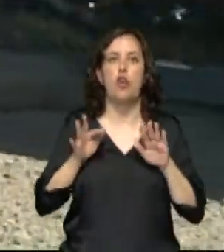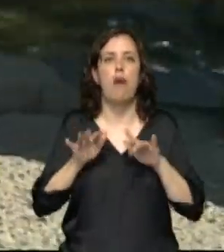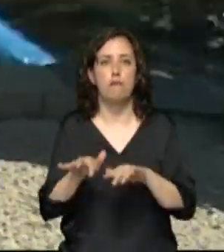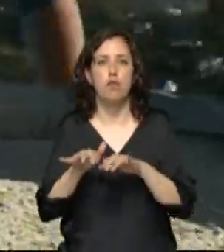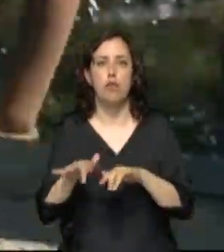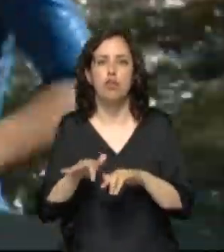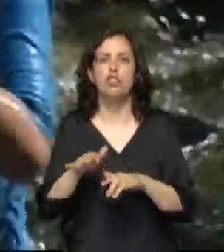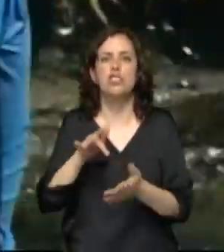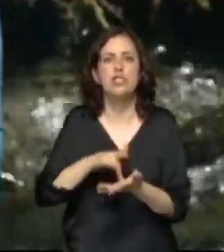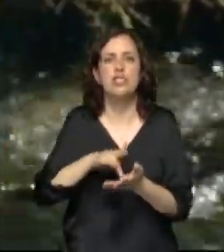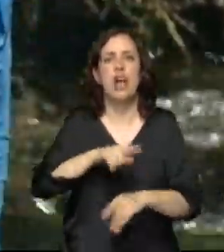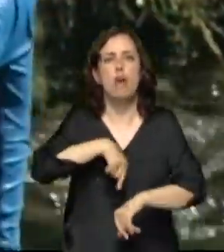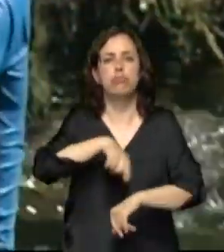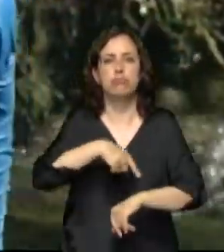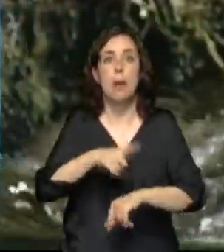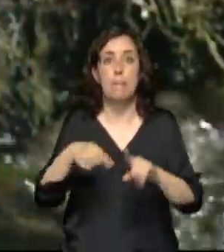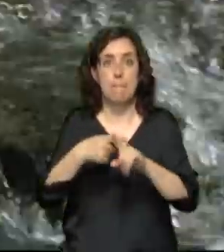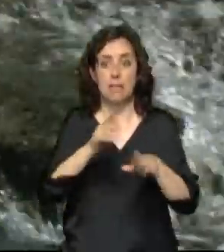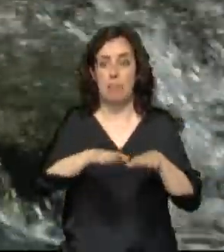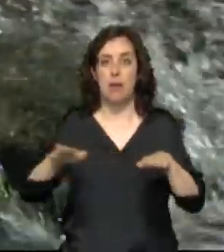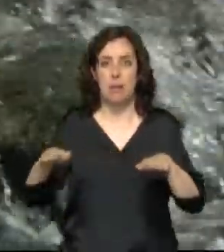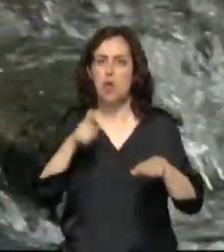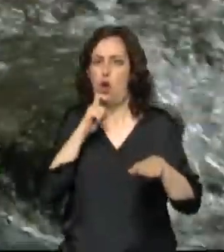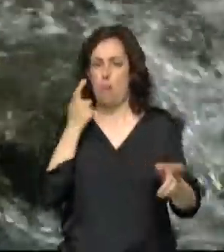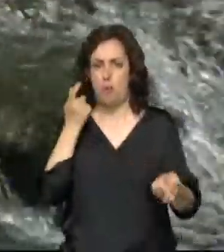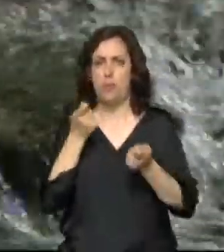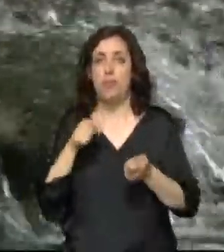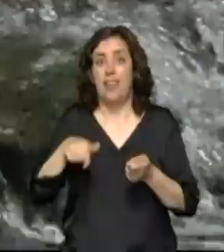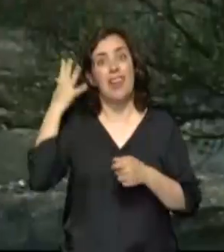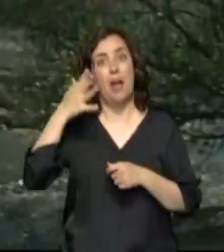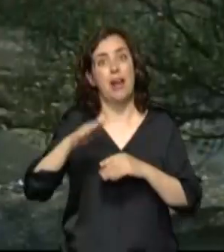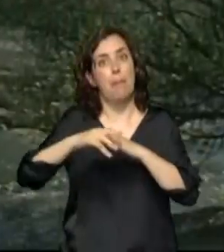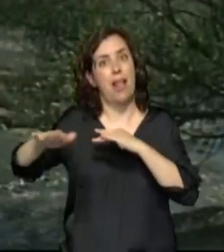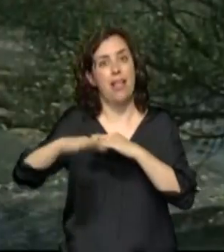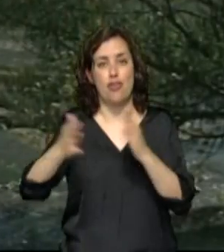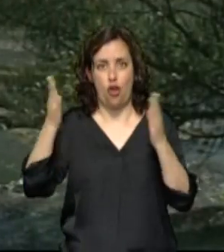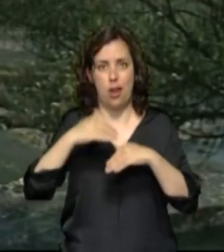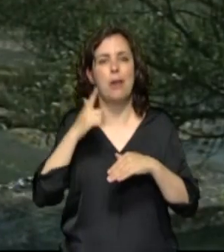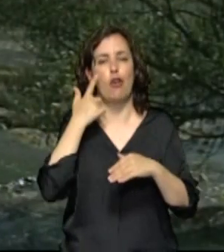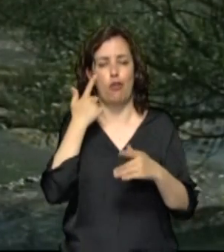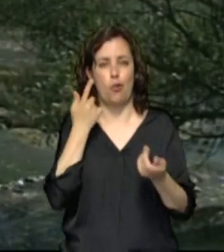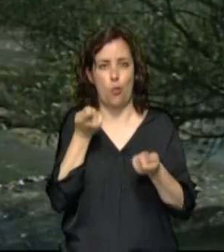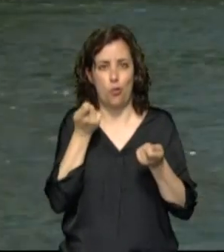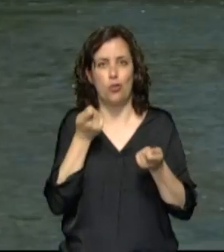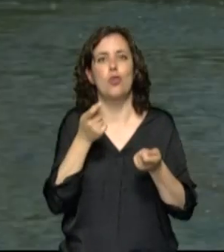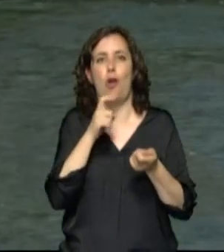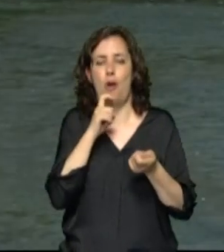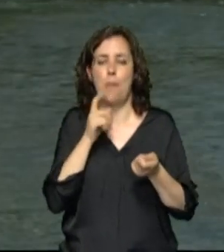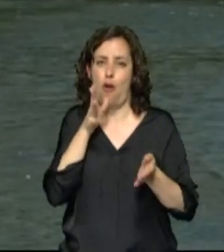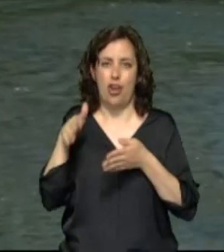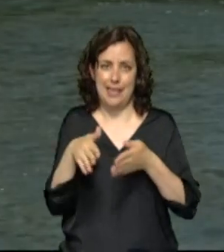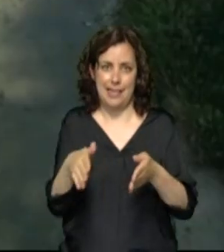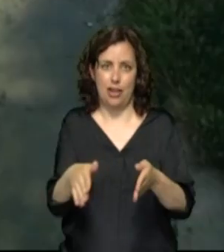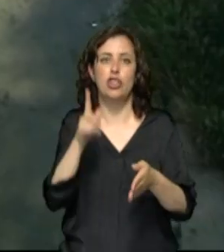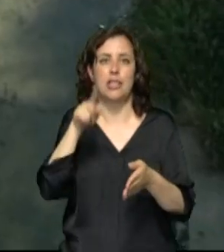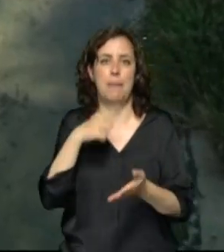también el acceso a los aparcamientos. En Navarra no hay playas, pero ojo porque sí ríos y estas restricciones también se aplican a través